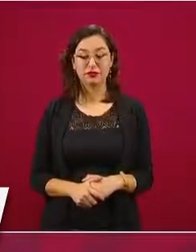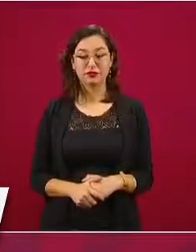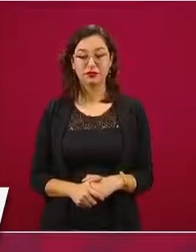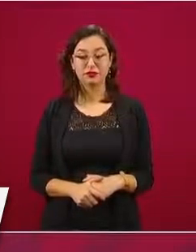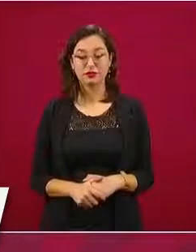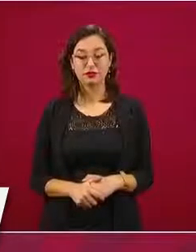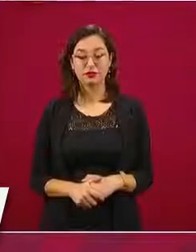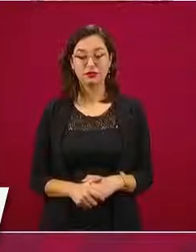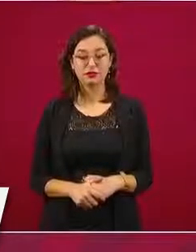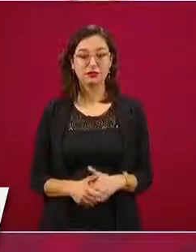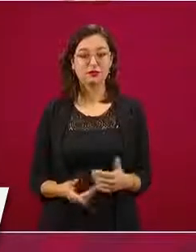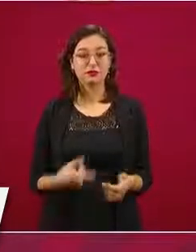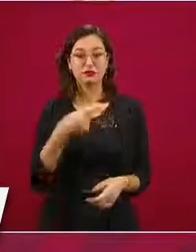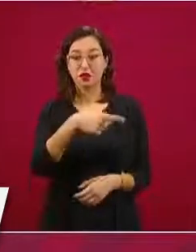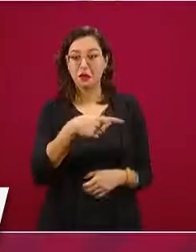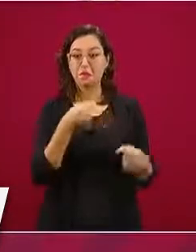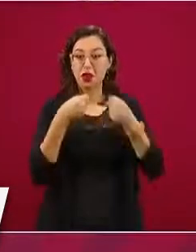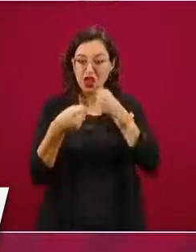Vendían de todo.